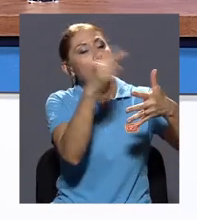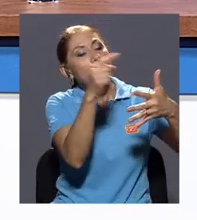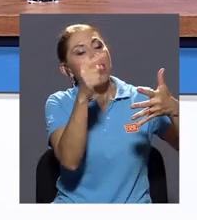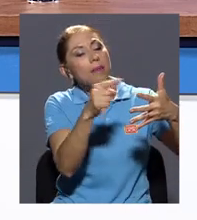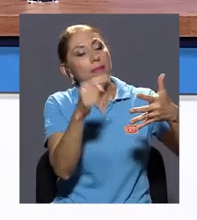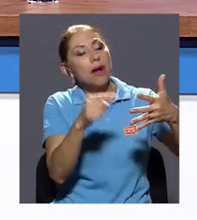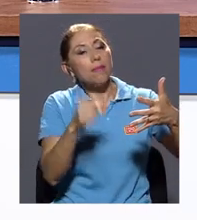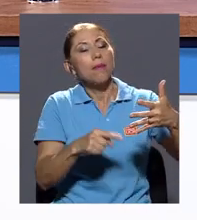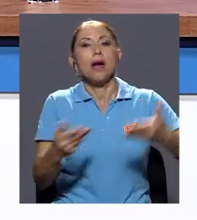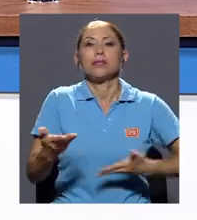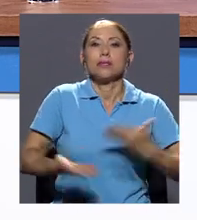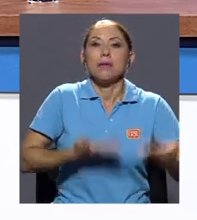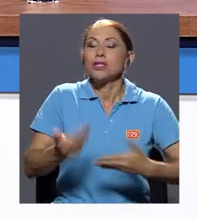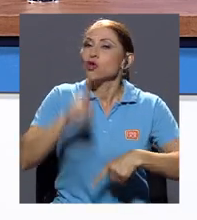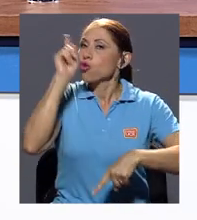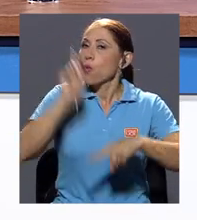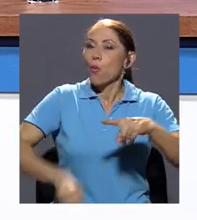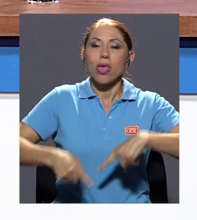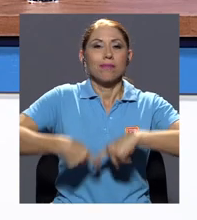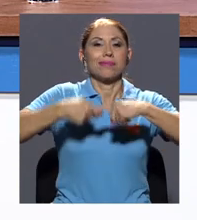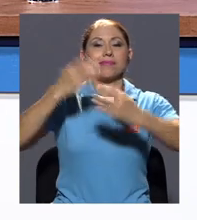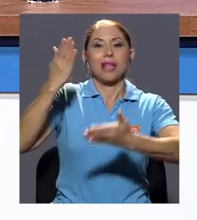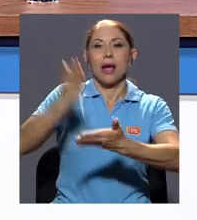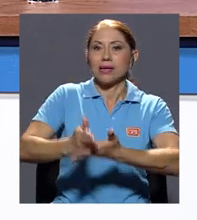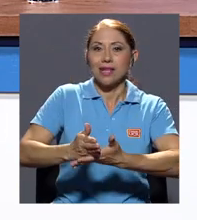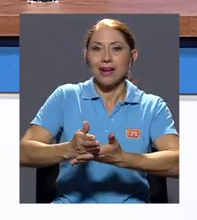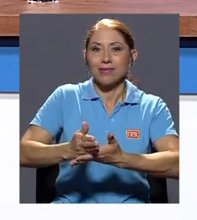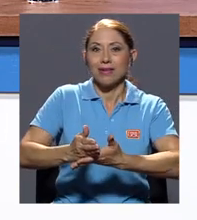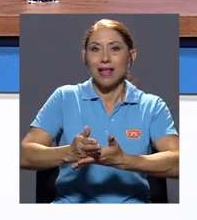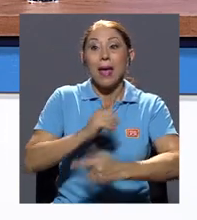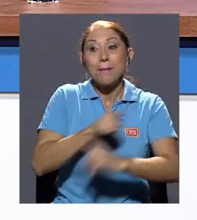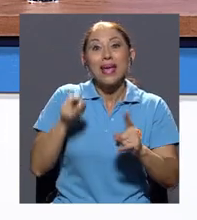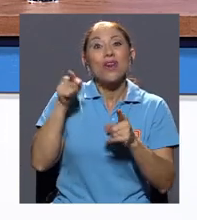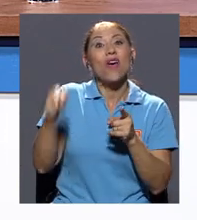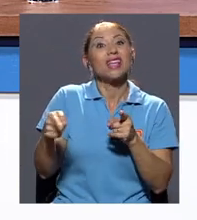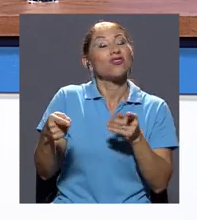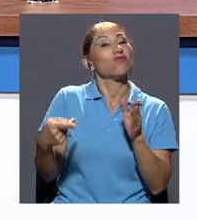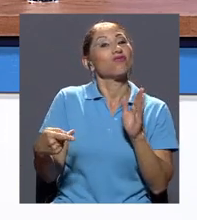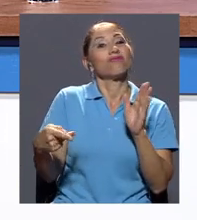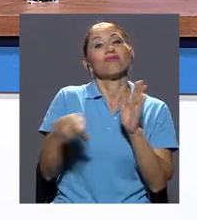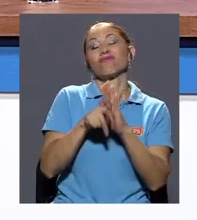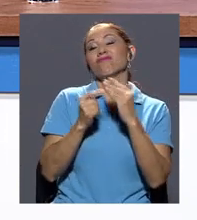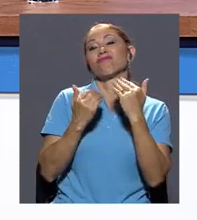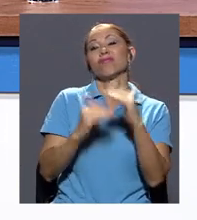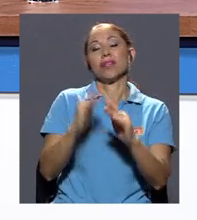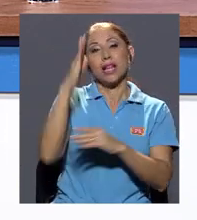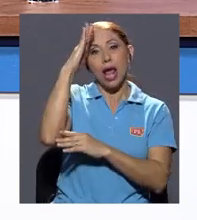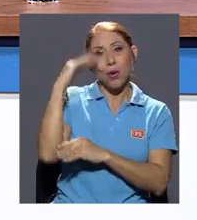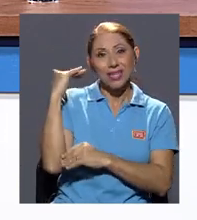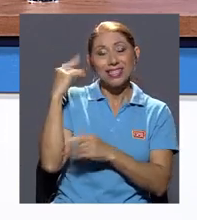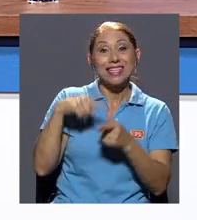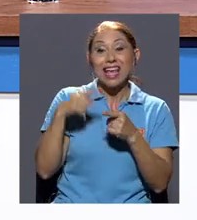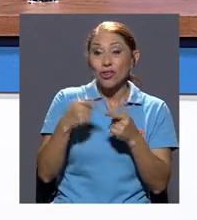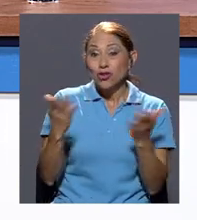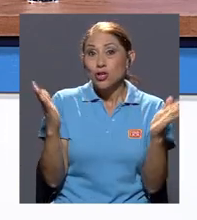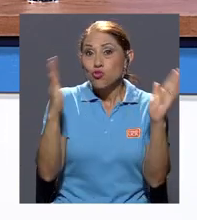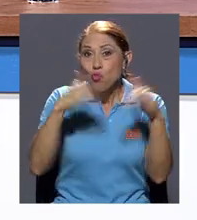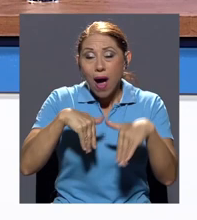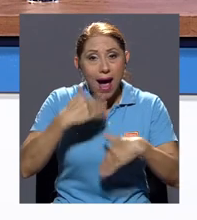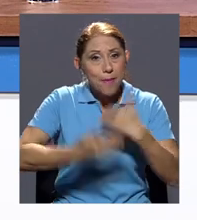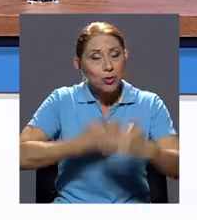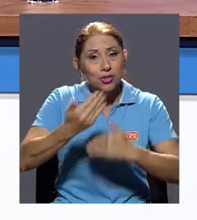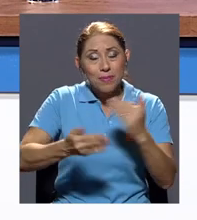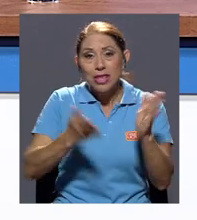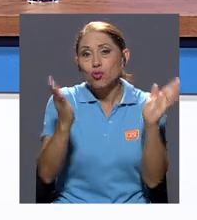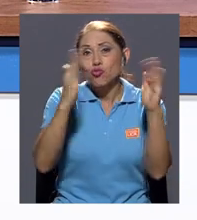las personas. Eso lo vetó Laura Chinchilla. Entonces, nos quedamos sin procedimientos, nos quedamos con normas muy genéricas que ahora los tribunales de